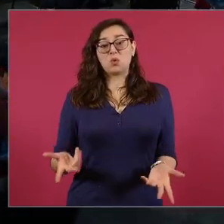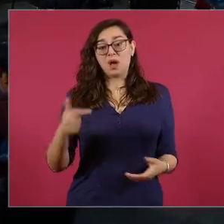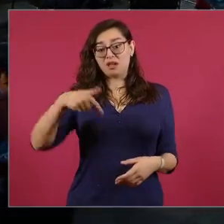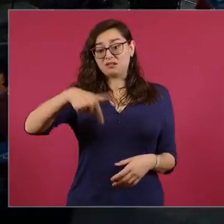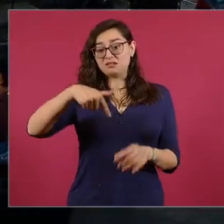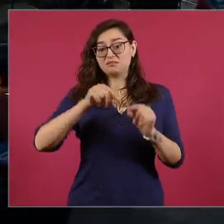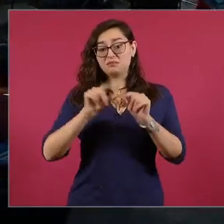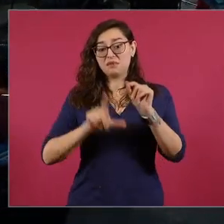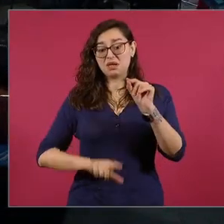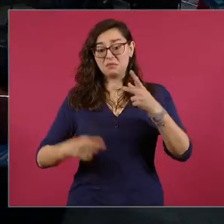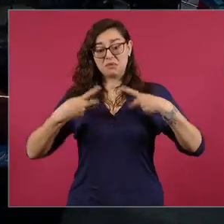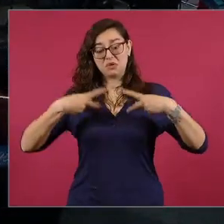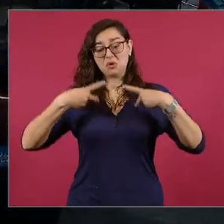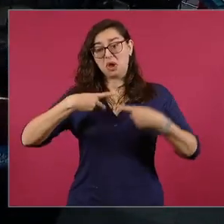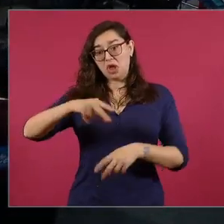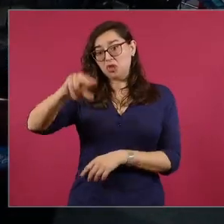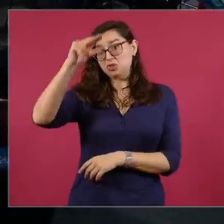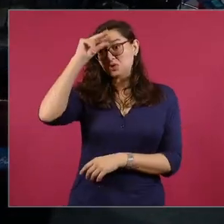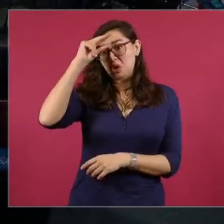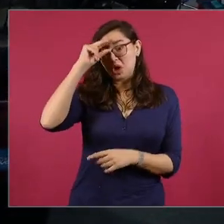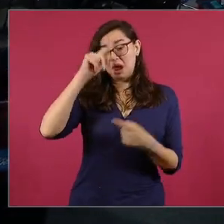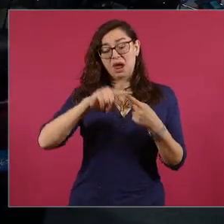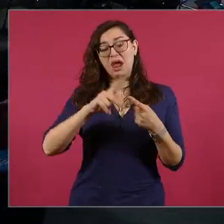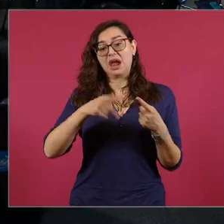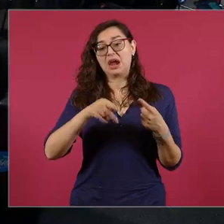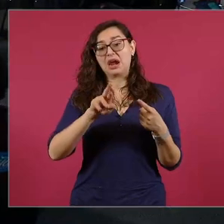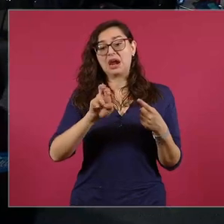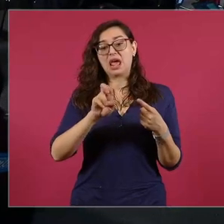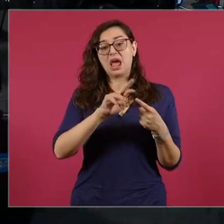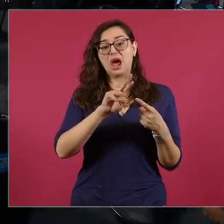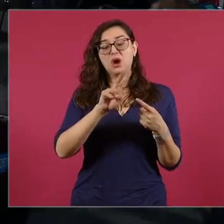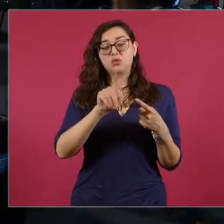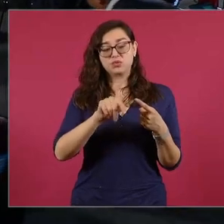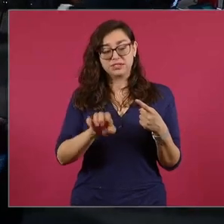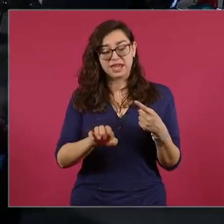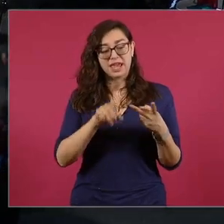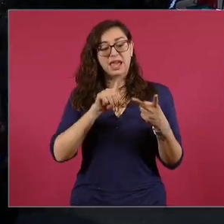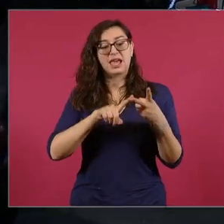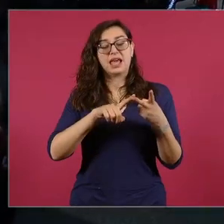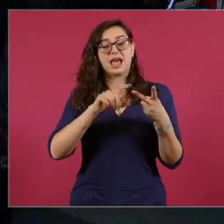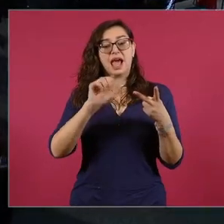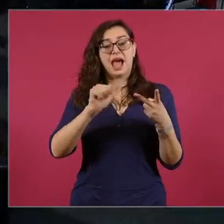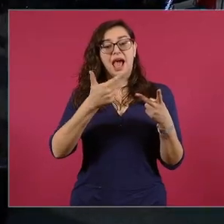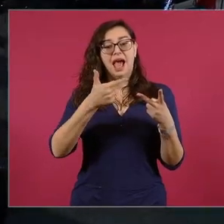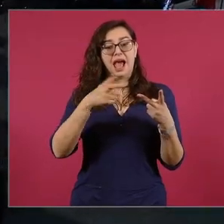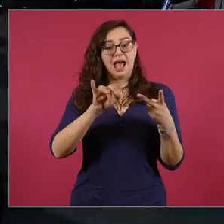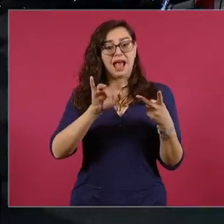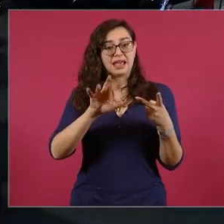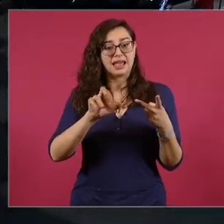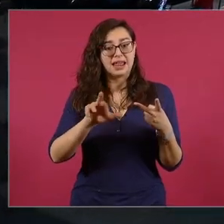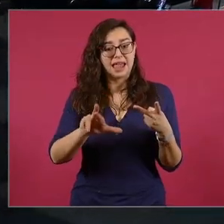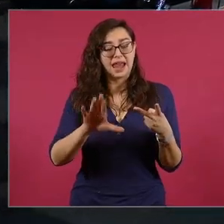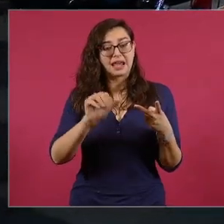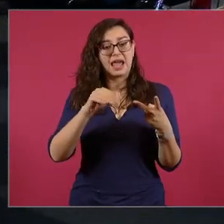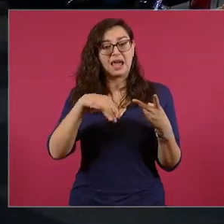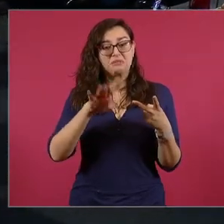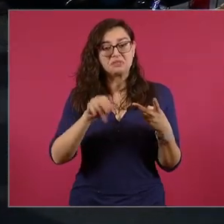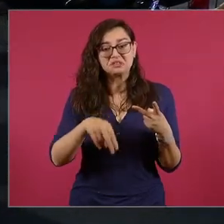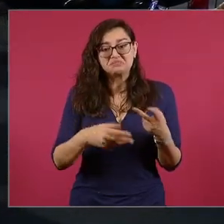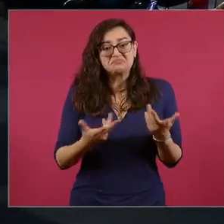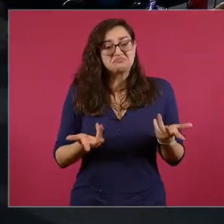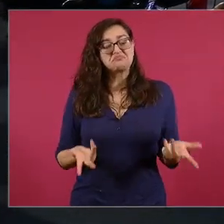orgánicos, de Krause, de Aguilar Camín, que están